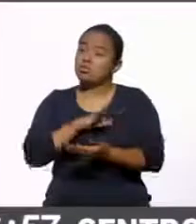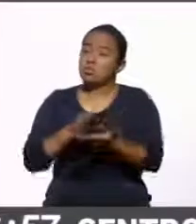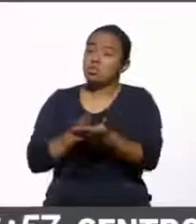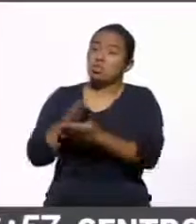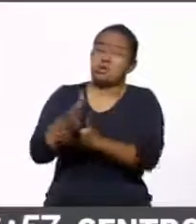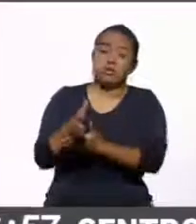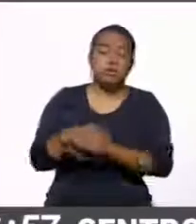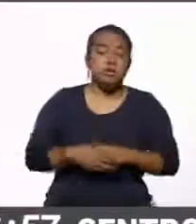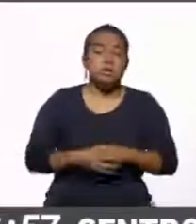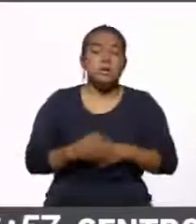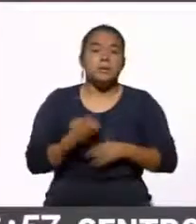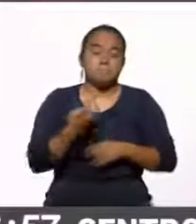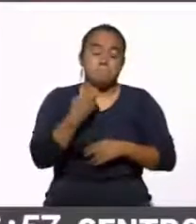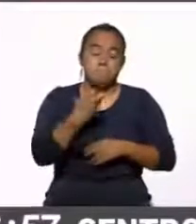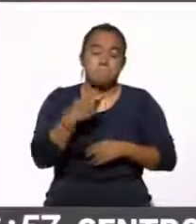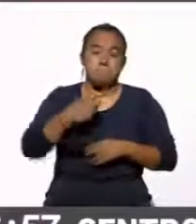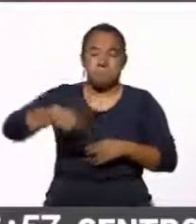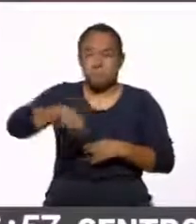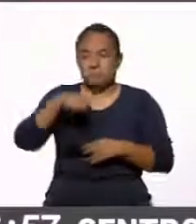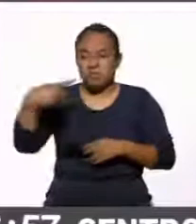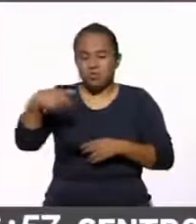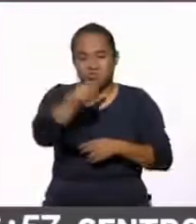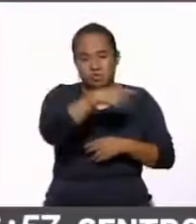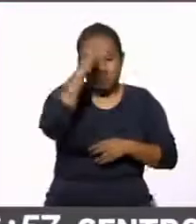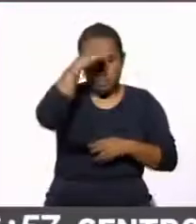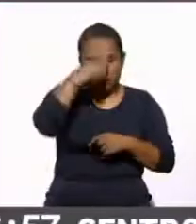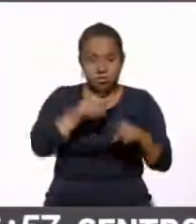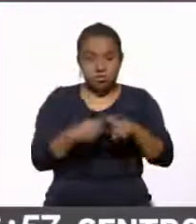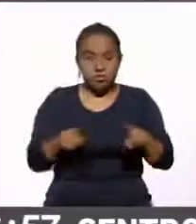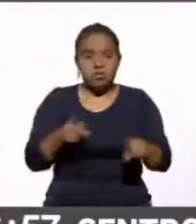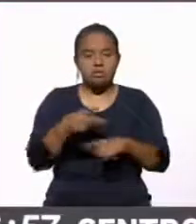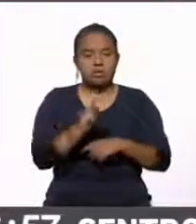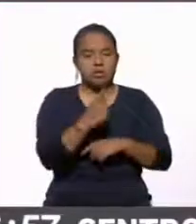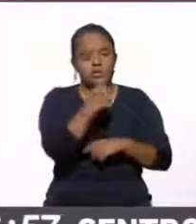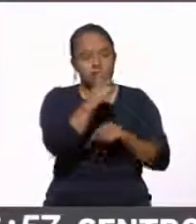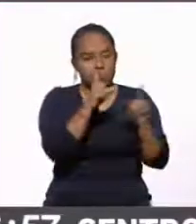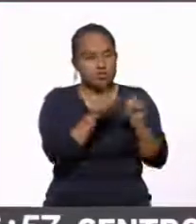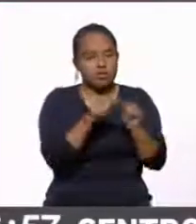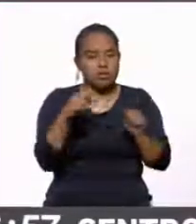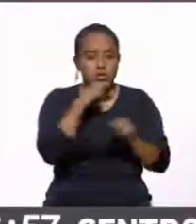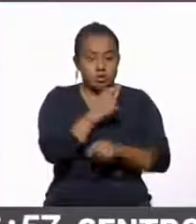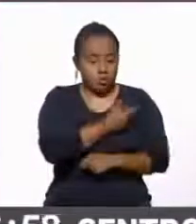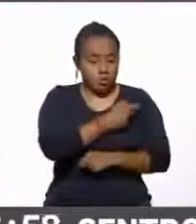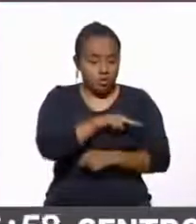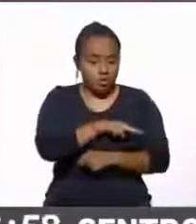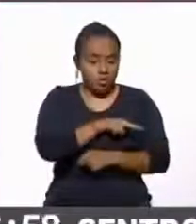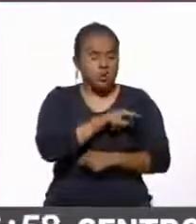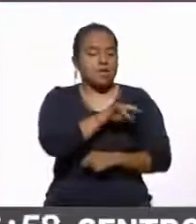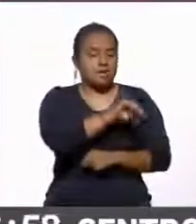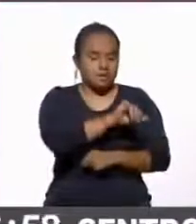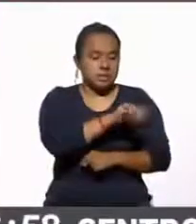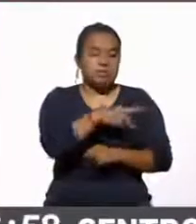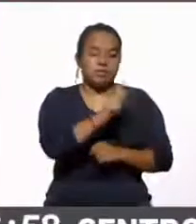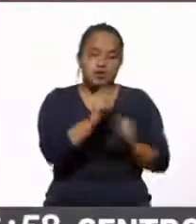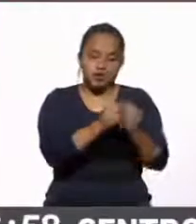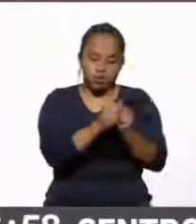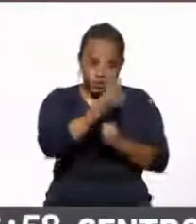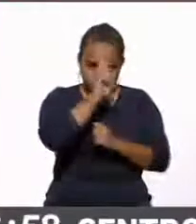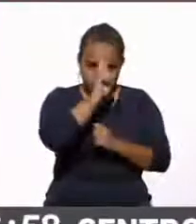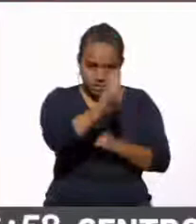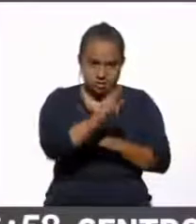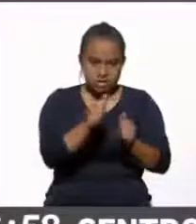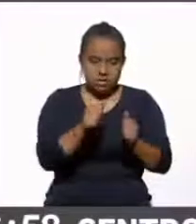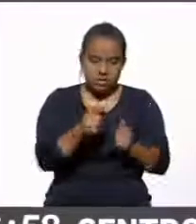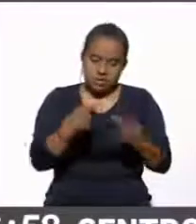Es un tema sí que divide a la opinión pública, pero siempre me llama la atención en este punto brevemente. Guardia Nacional sí, pero con pleno respeto a los